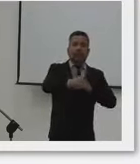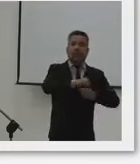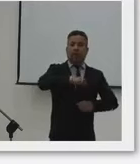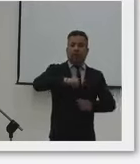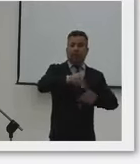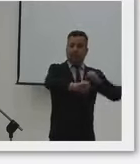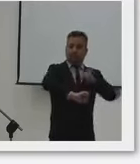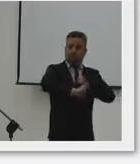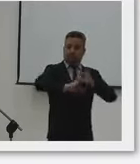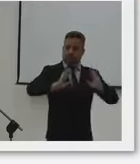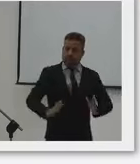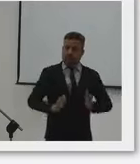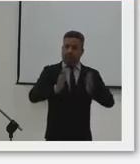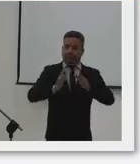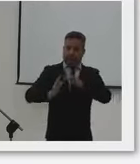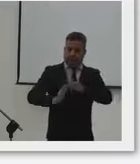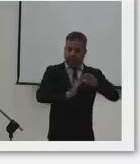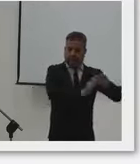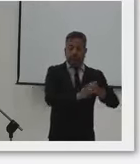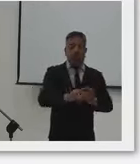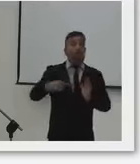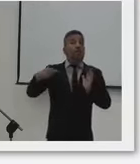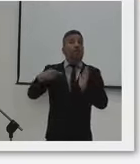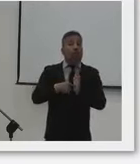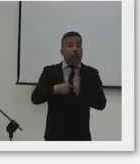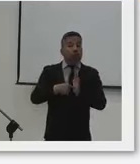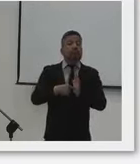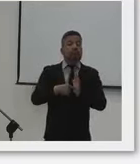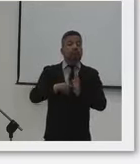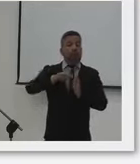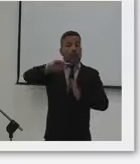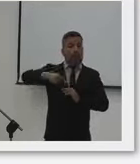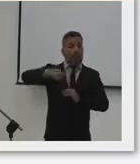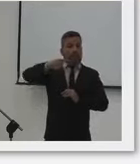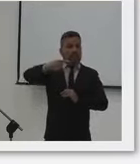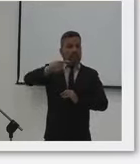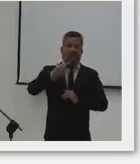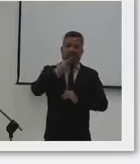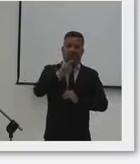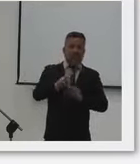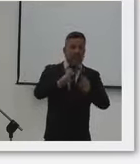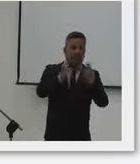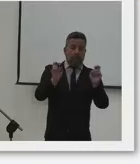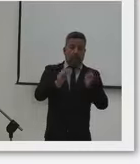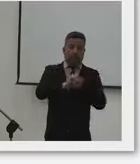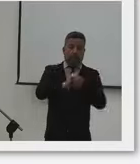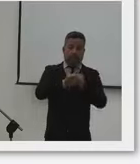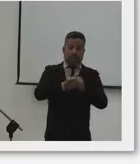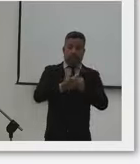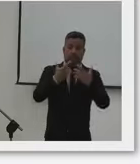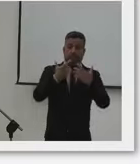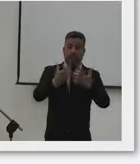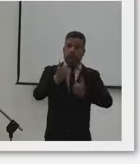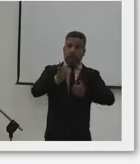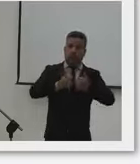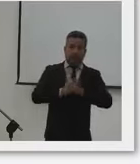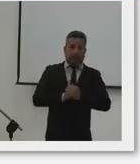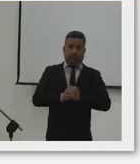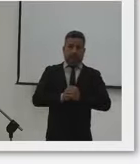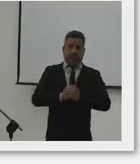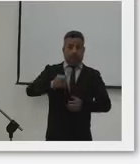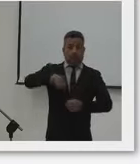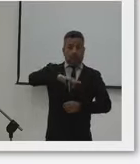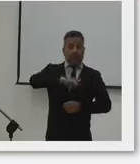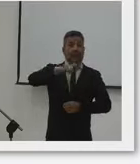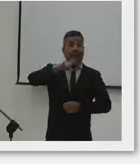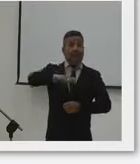para este sector y para fortalecer. Y por esa razón, yo creo que lo primero que hay que decir sobre esta gran reforma es